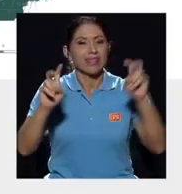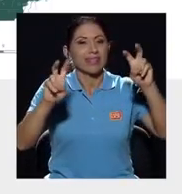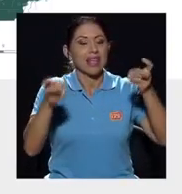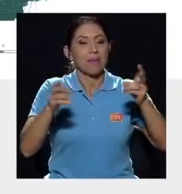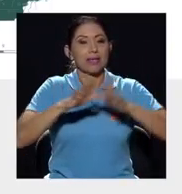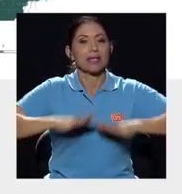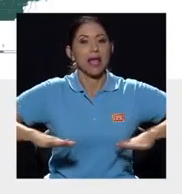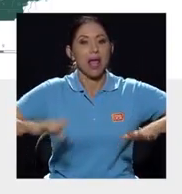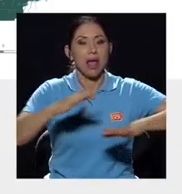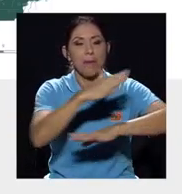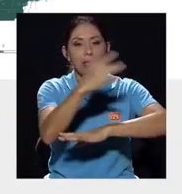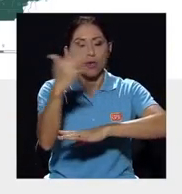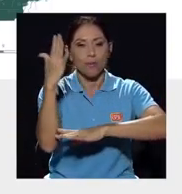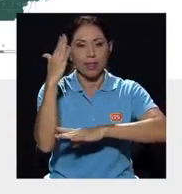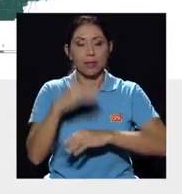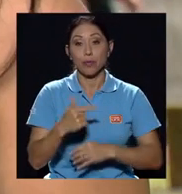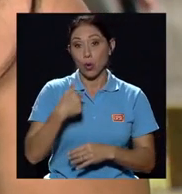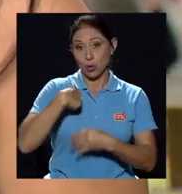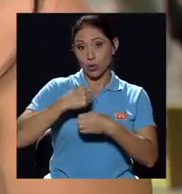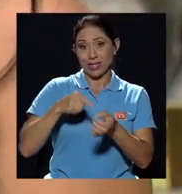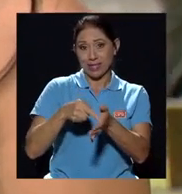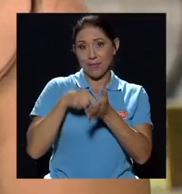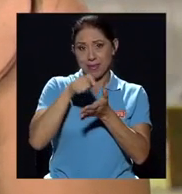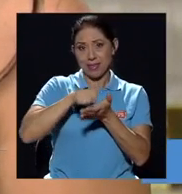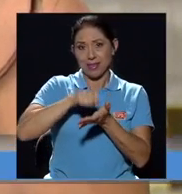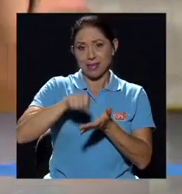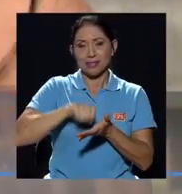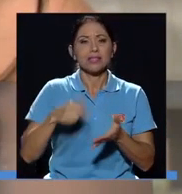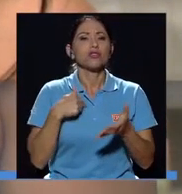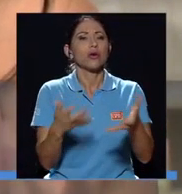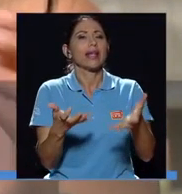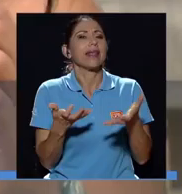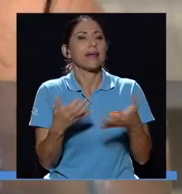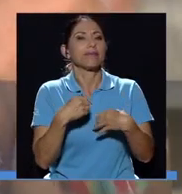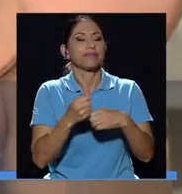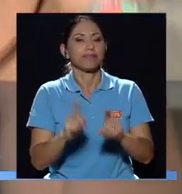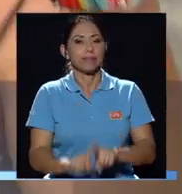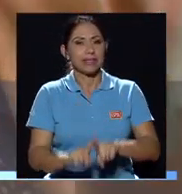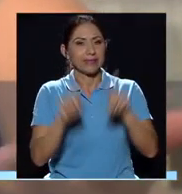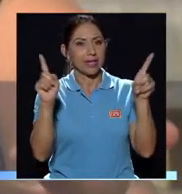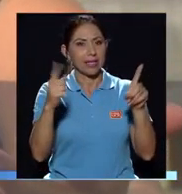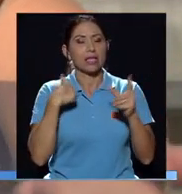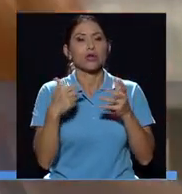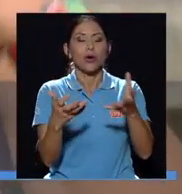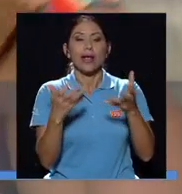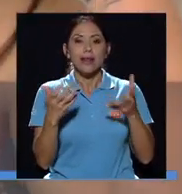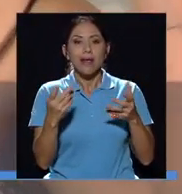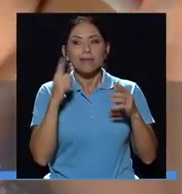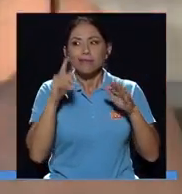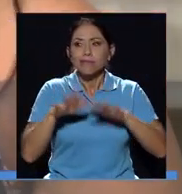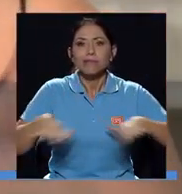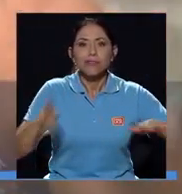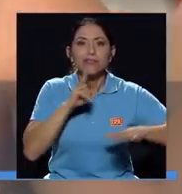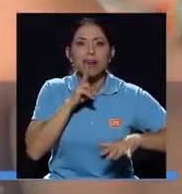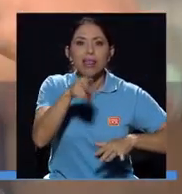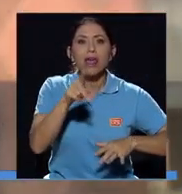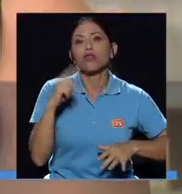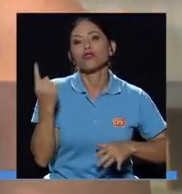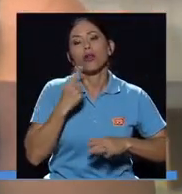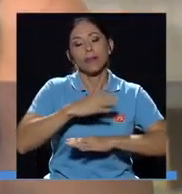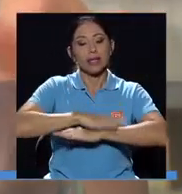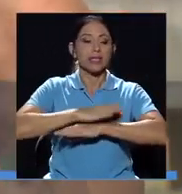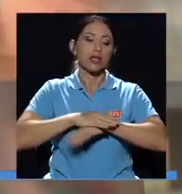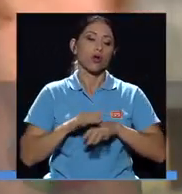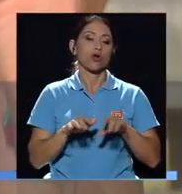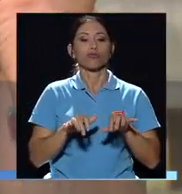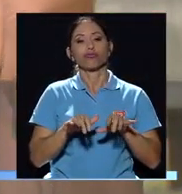de medio ambiente. Cuando yo hice mi tesis lo que yo quería era hacerla diferente, era ir a la realidad y no quedarme como en el escritorio y en las